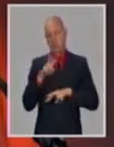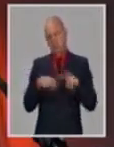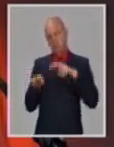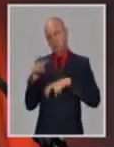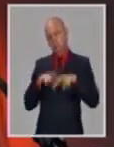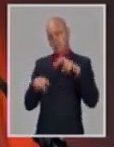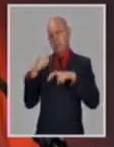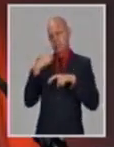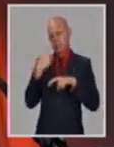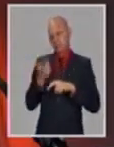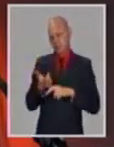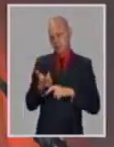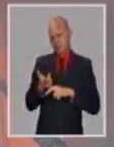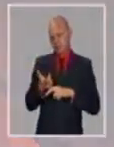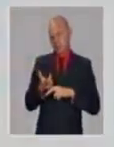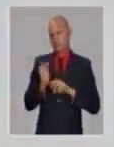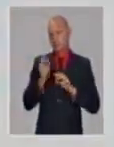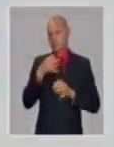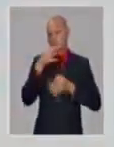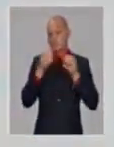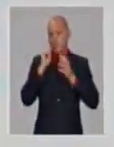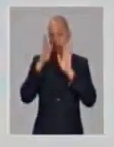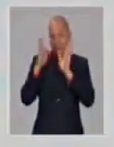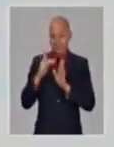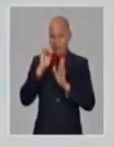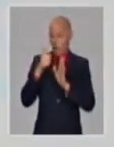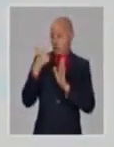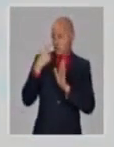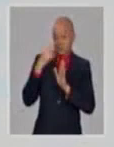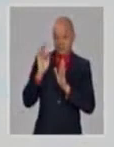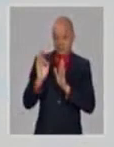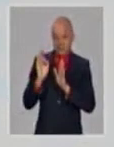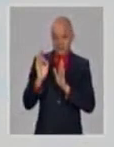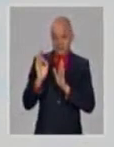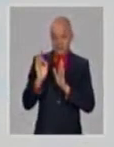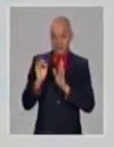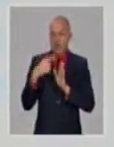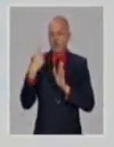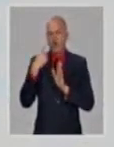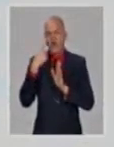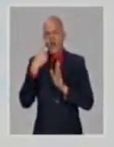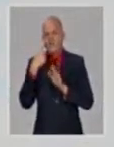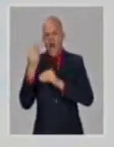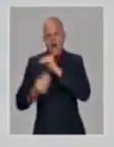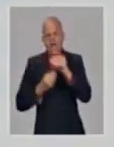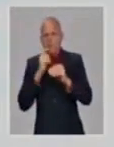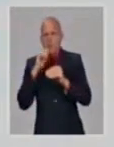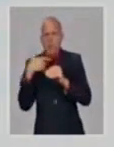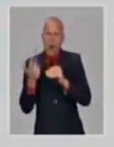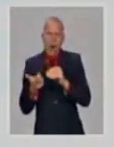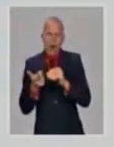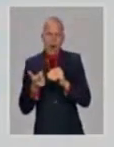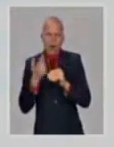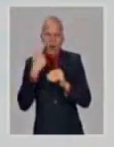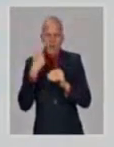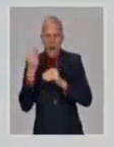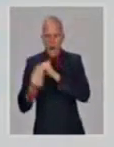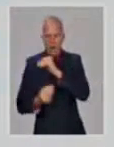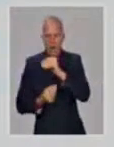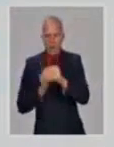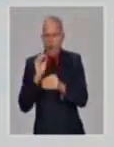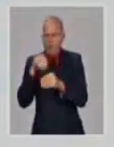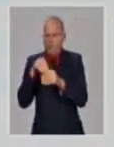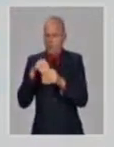segunda columna vienen los cambios aminoacídicos. No hemos encontrado, en lo que se refiere a los patrones mutacionales,